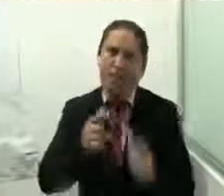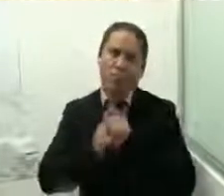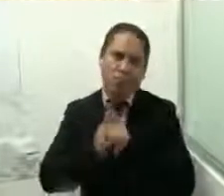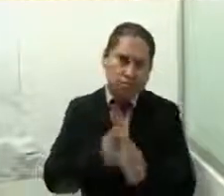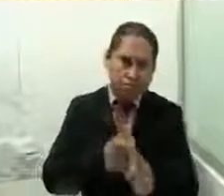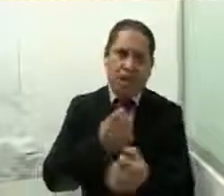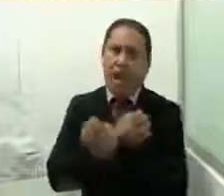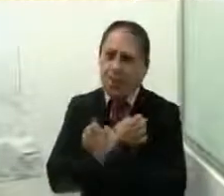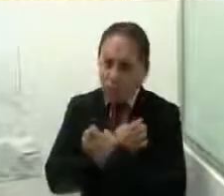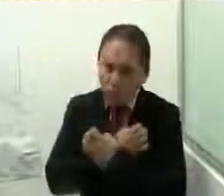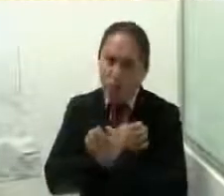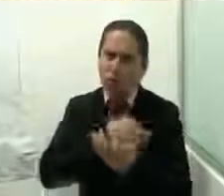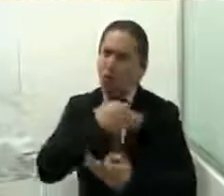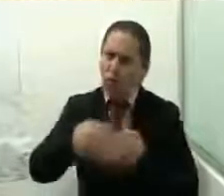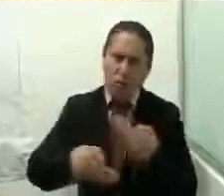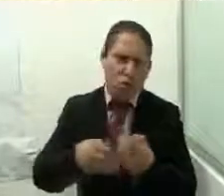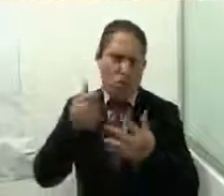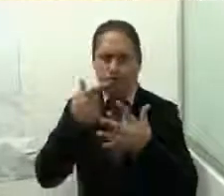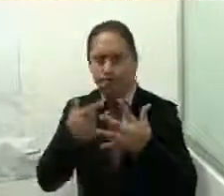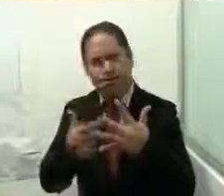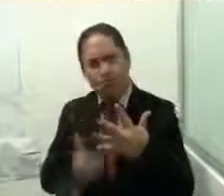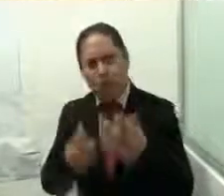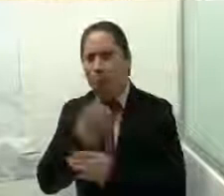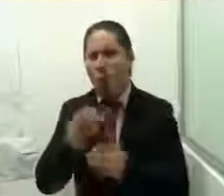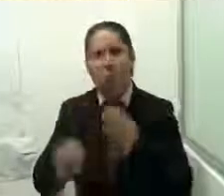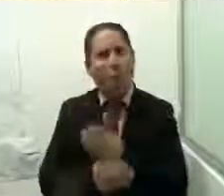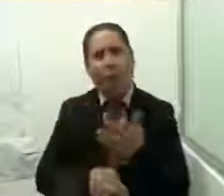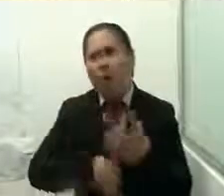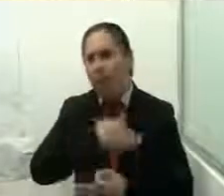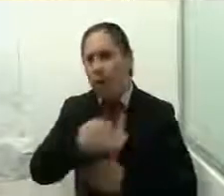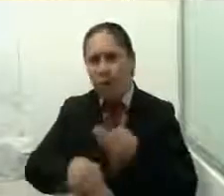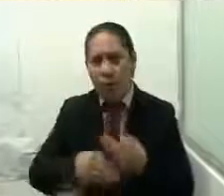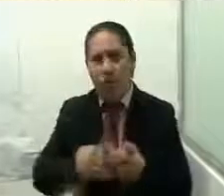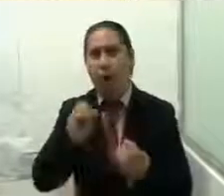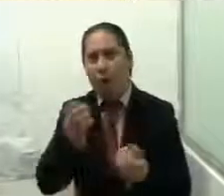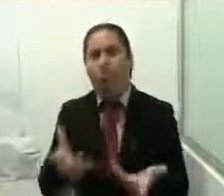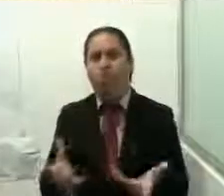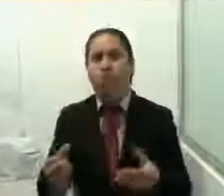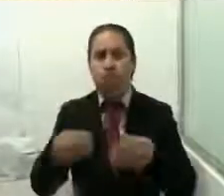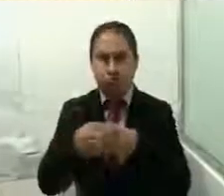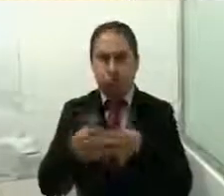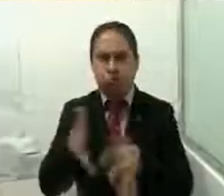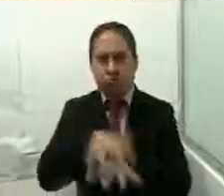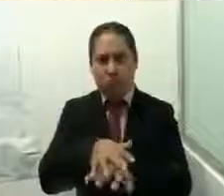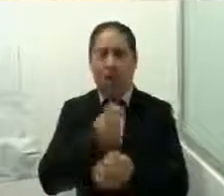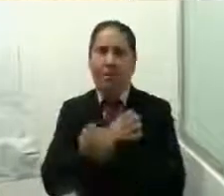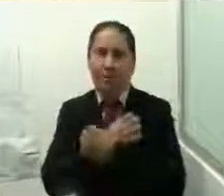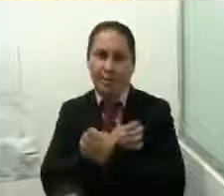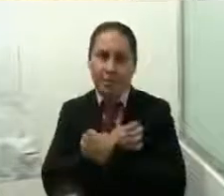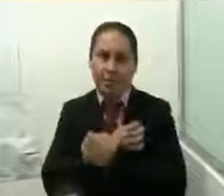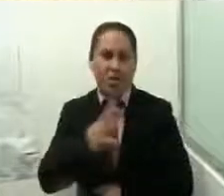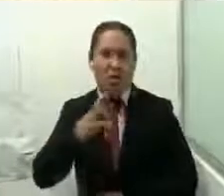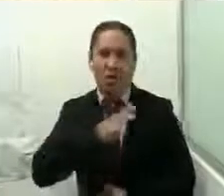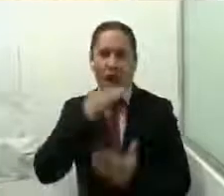o, en su caso, se integra al sistema nacional educativo y no haya un rezago